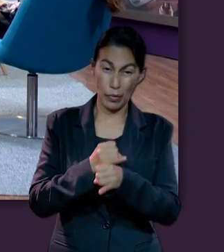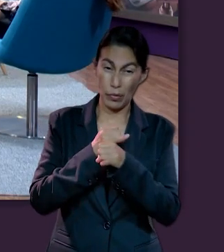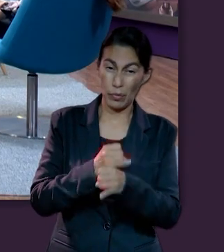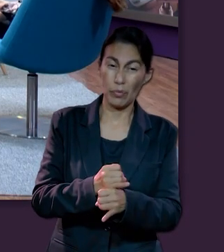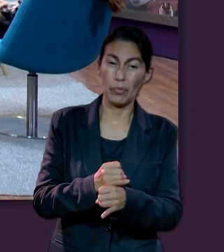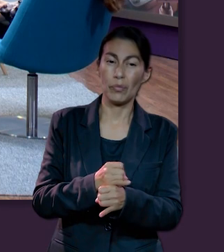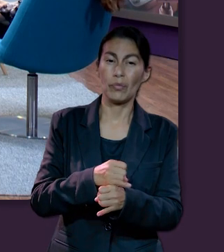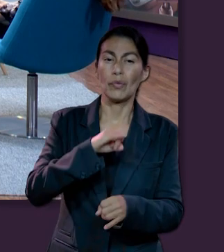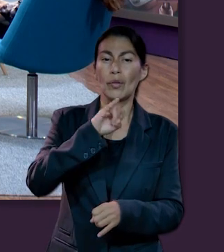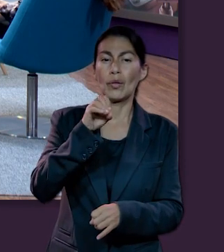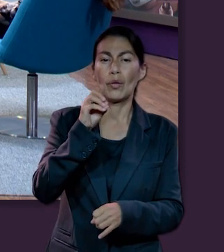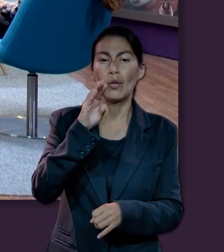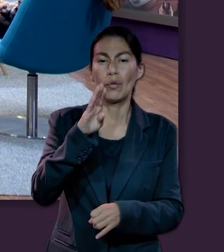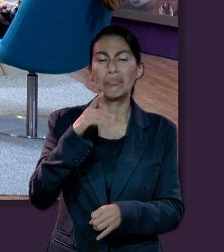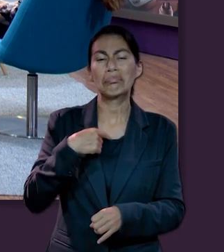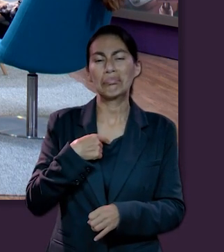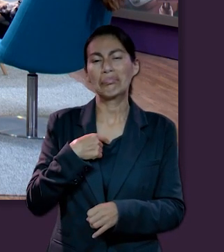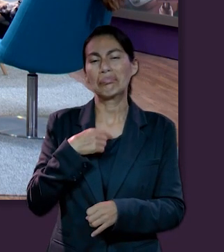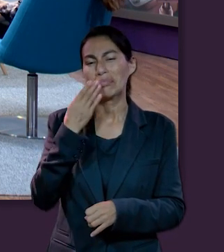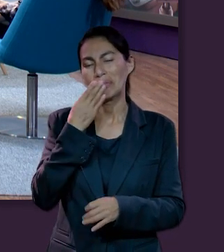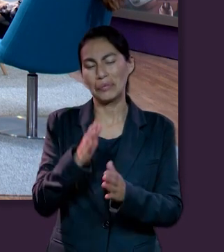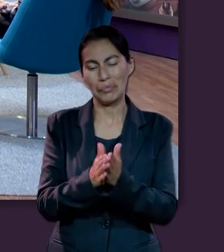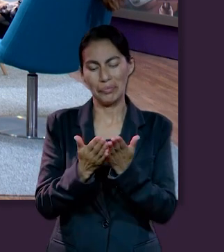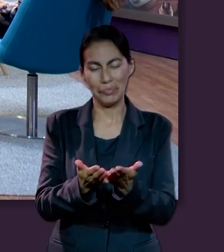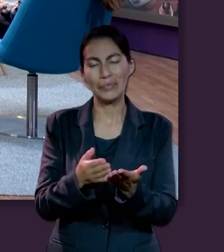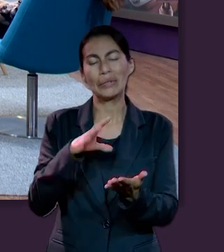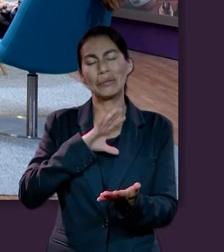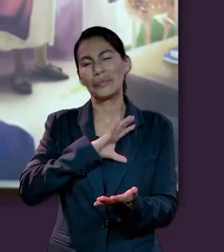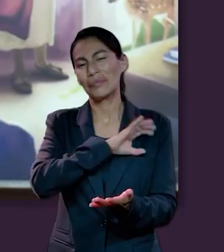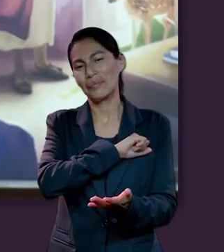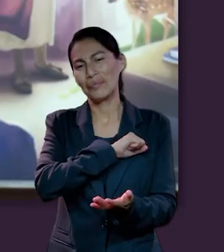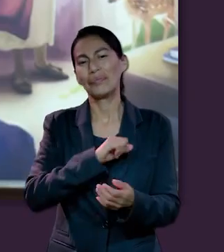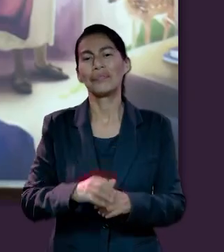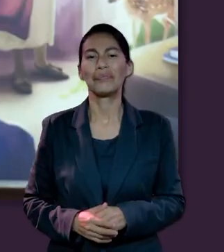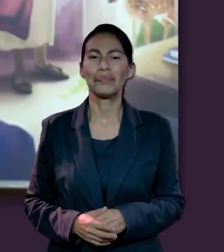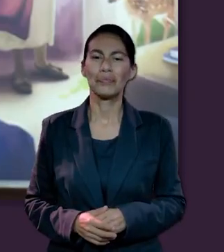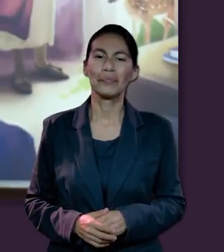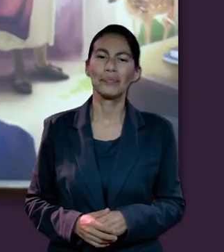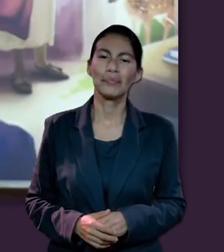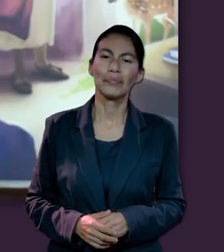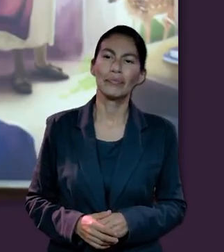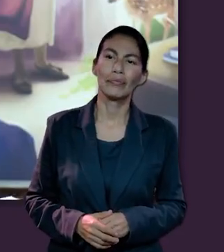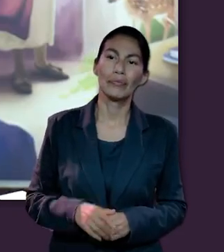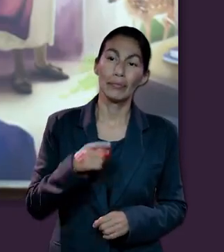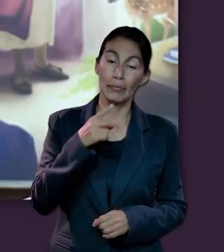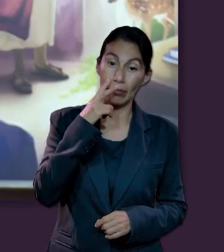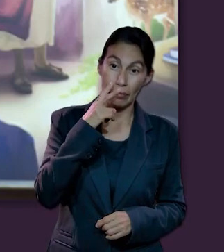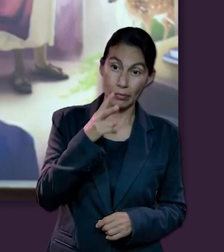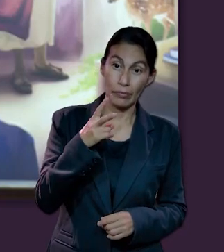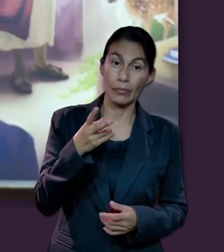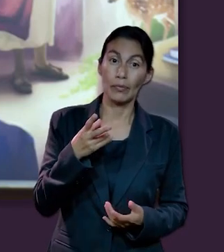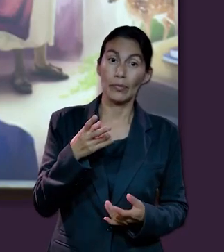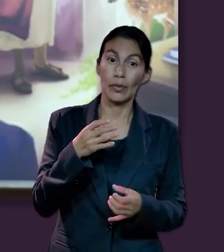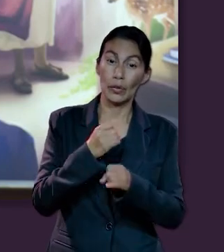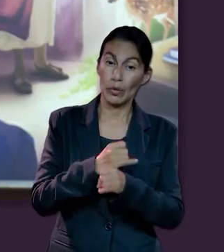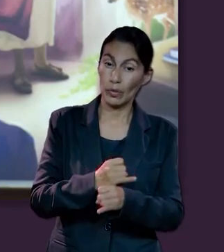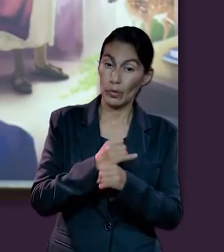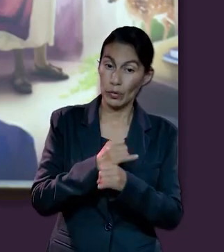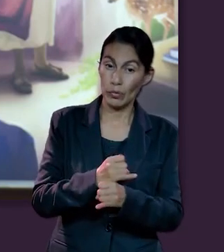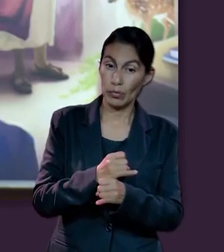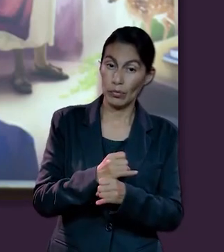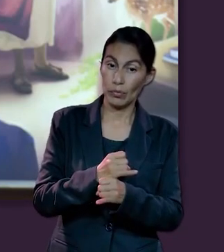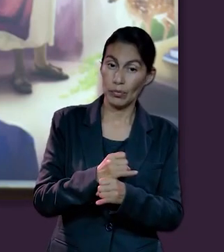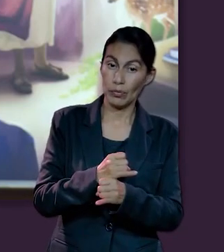poco de Job. Job es uno de mis libros favoritos de la Biblia. Y podemos ver la